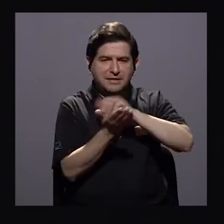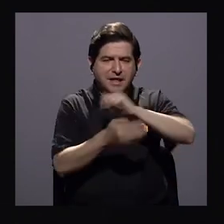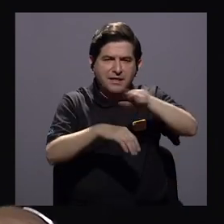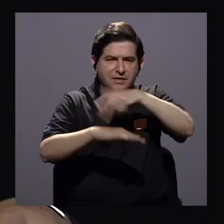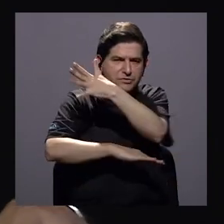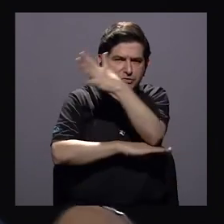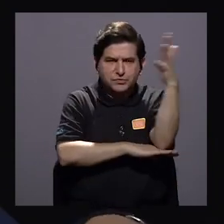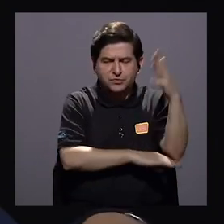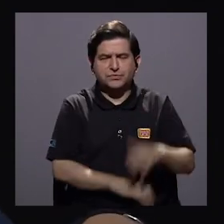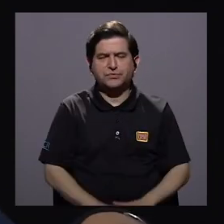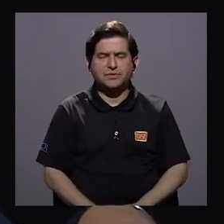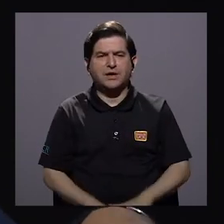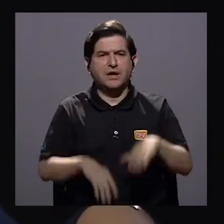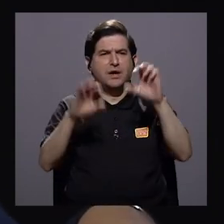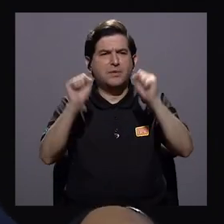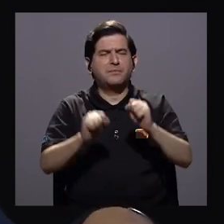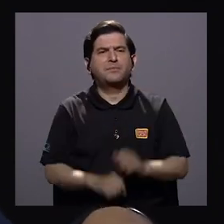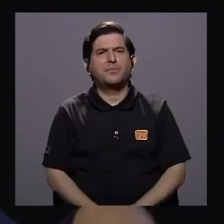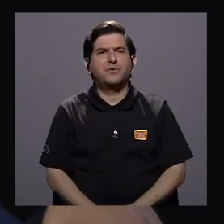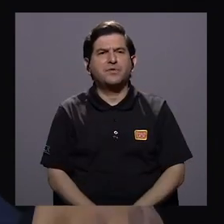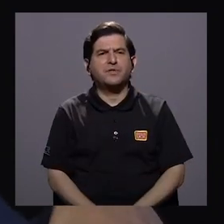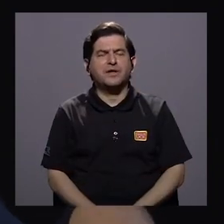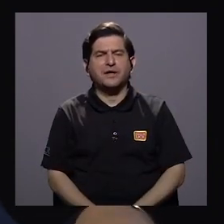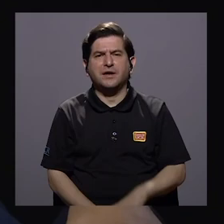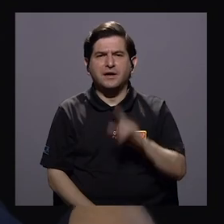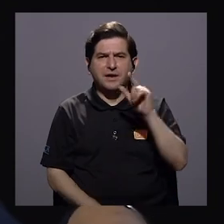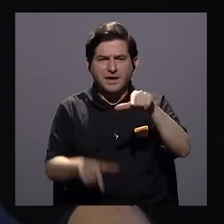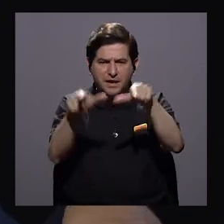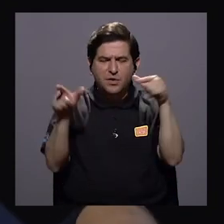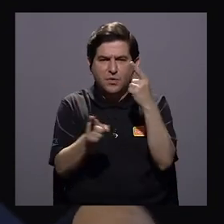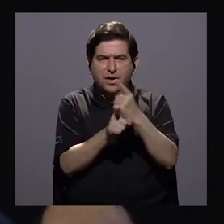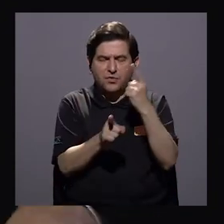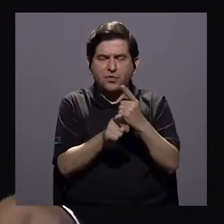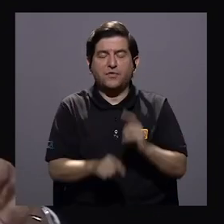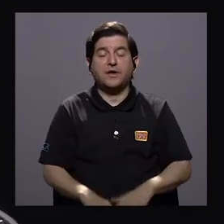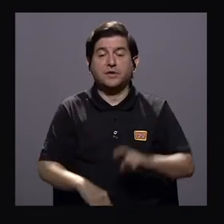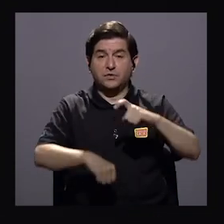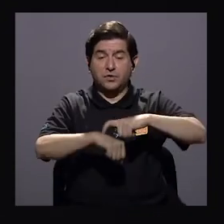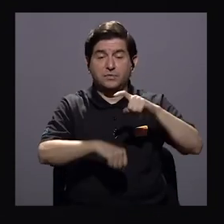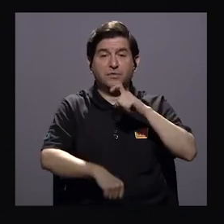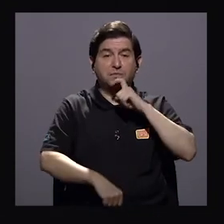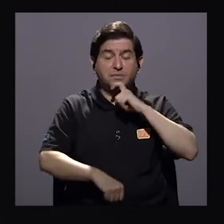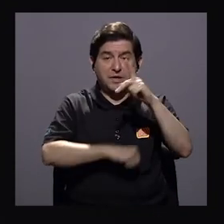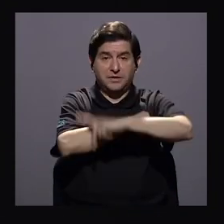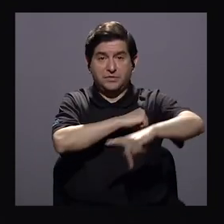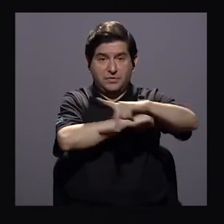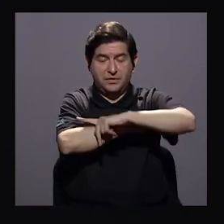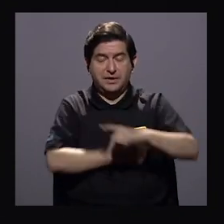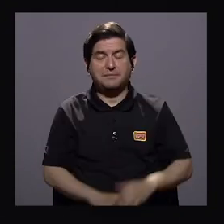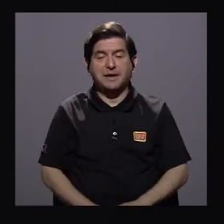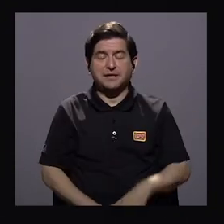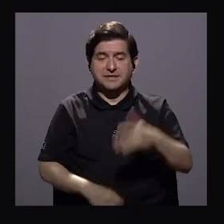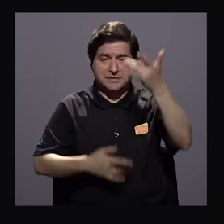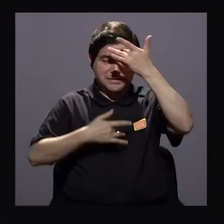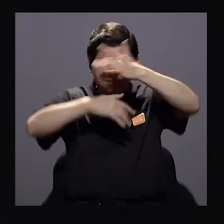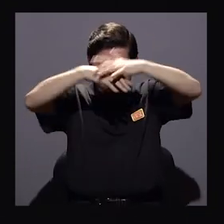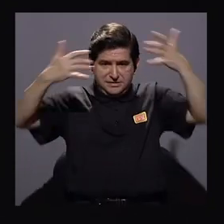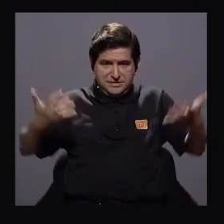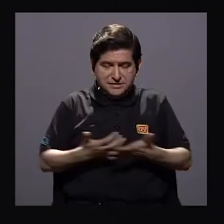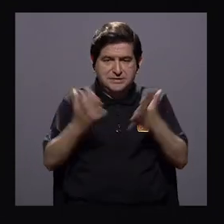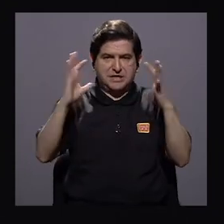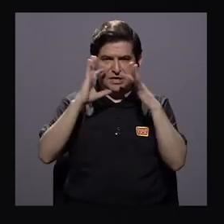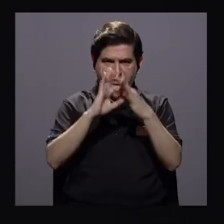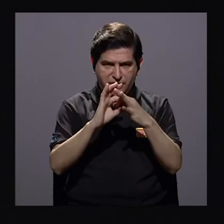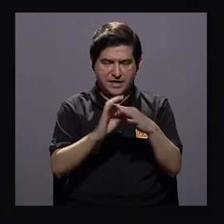¿cómo logramos reivindicación en un momento tan difícil país que involucra la pandemia cuando